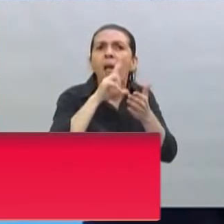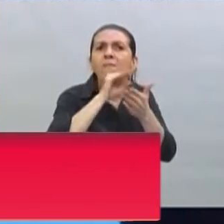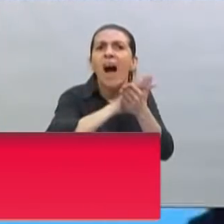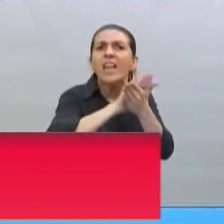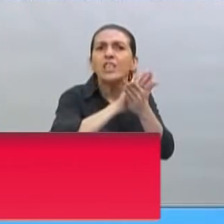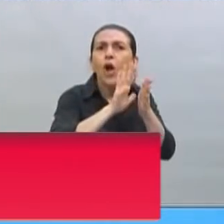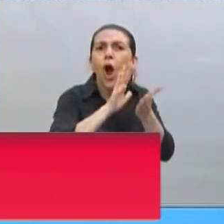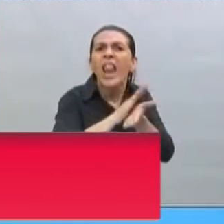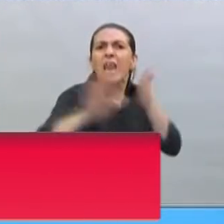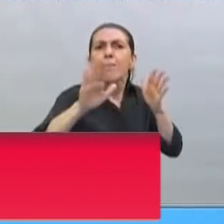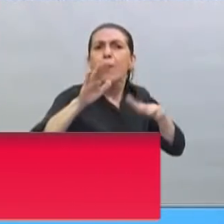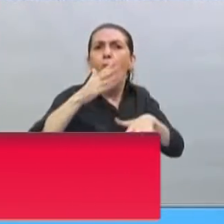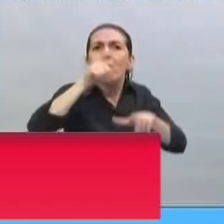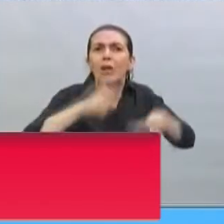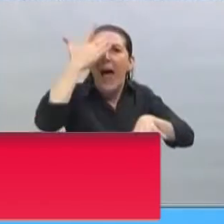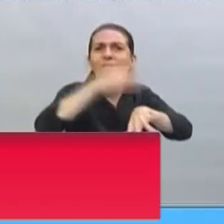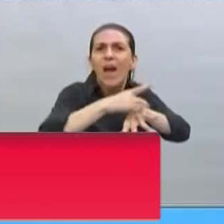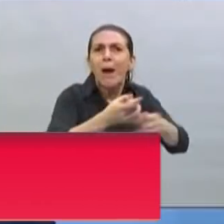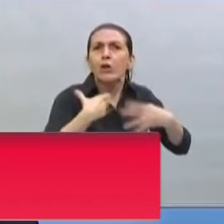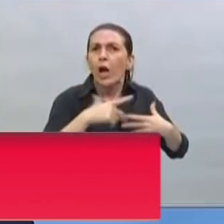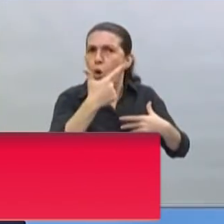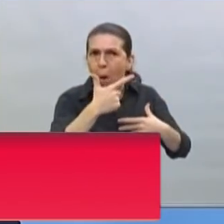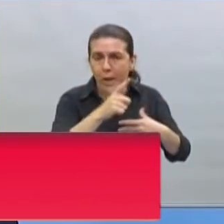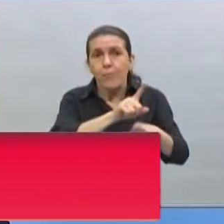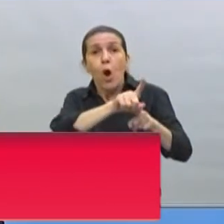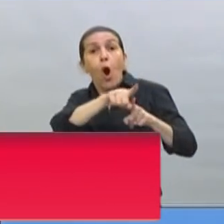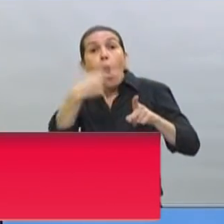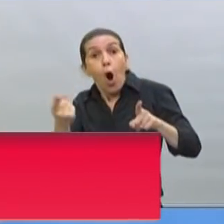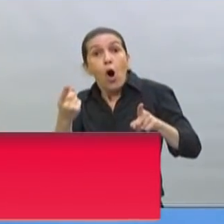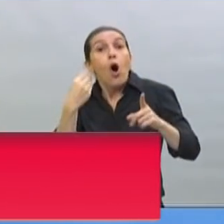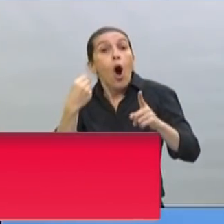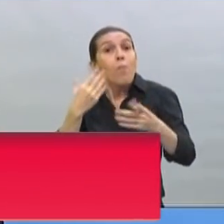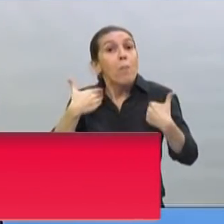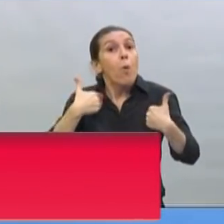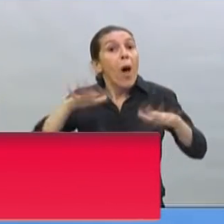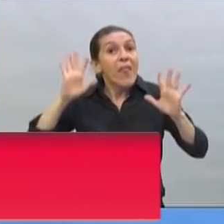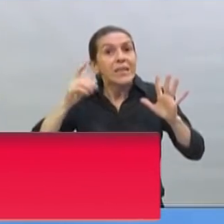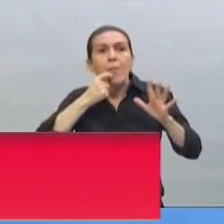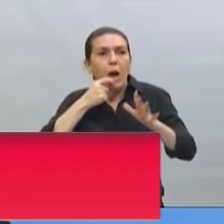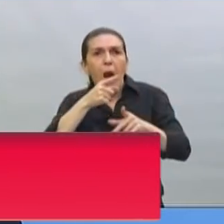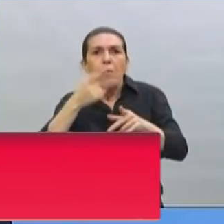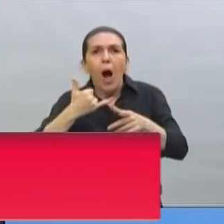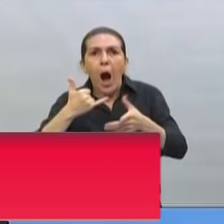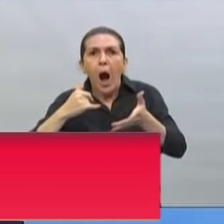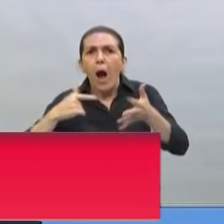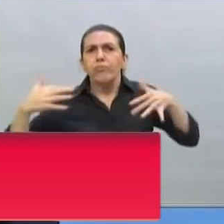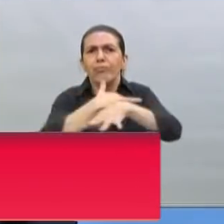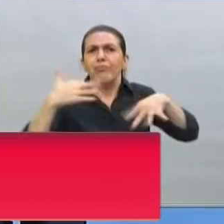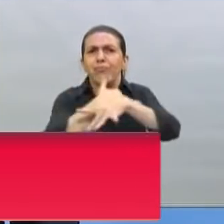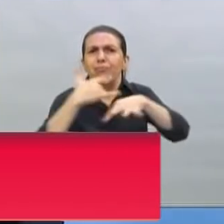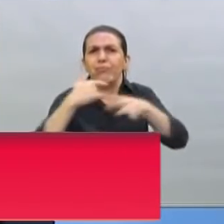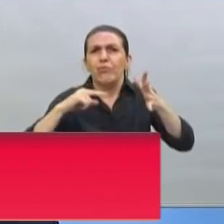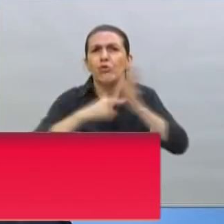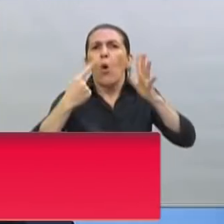contagio. Después, los contagios pueden venir en los grandes conglomerados, donde hay una circulación comunitaria